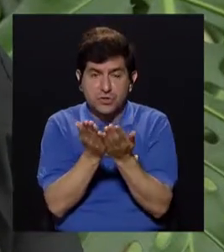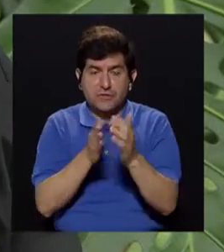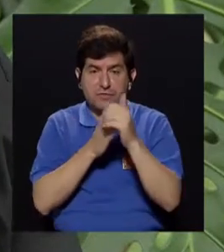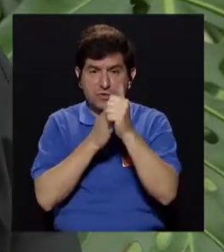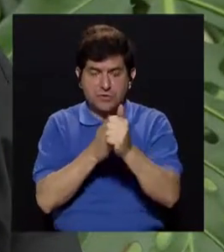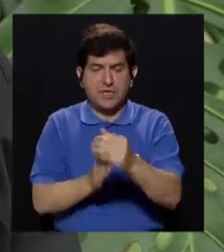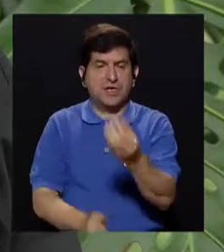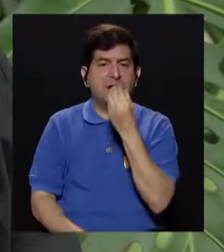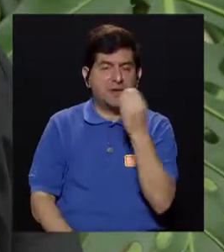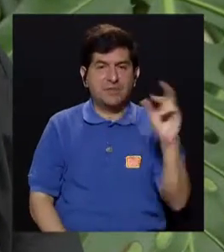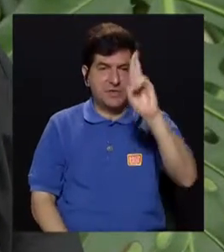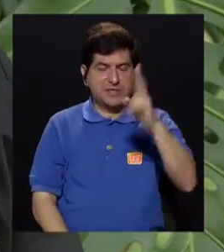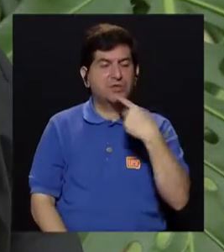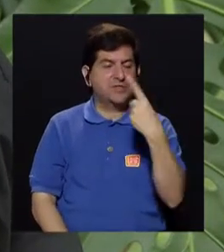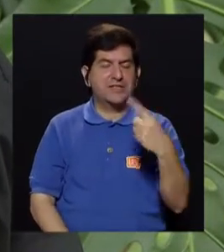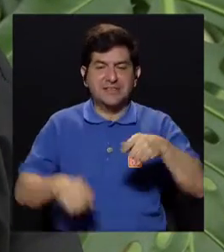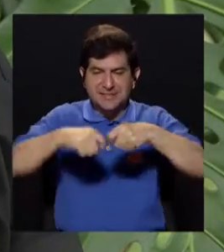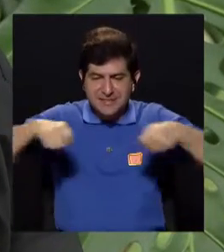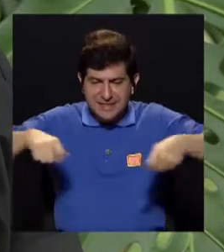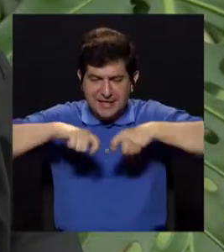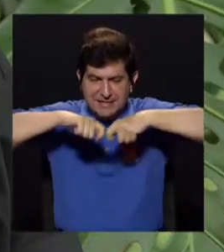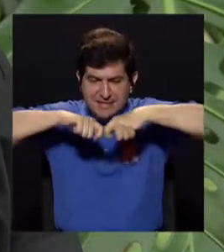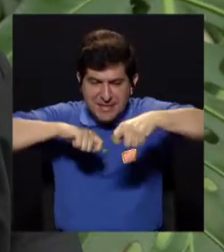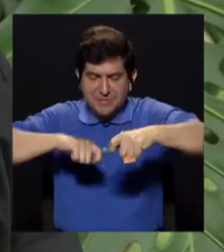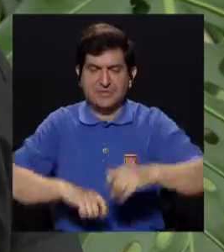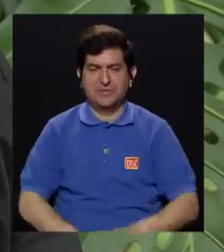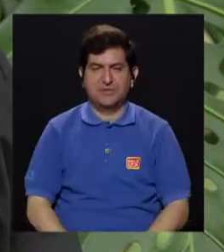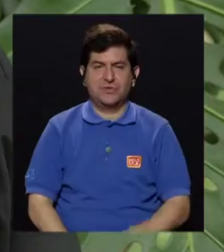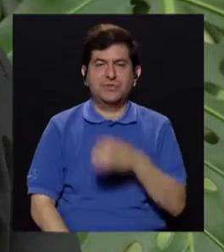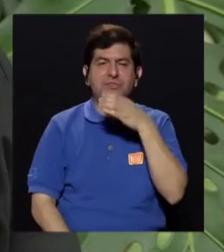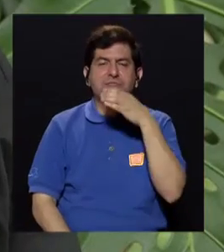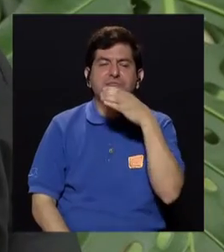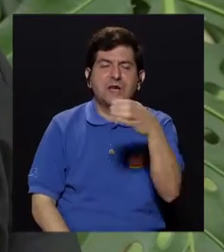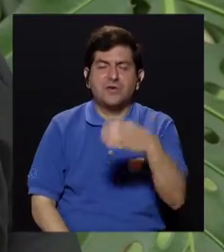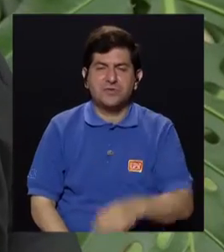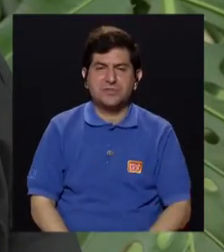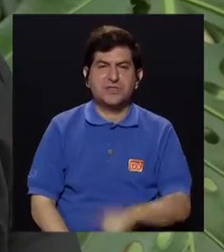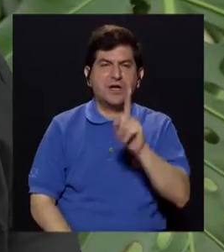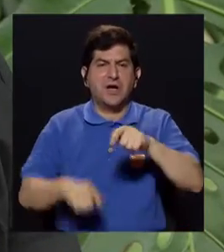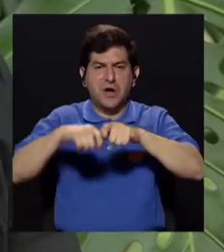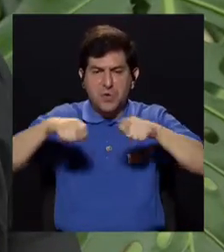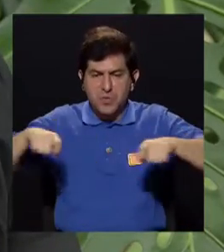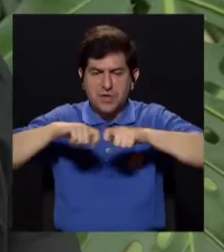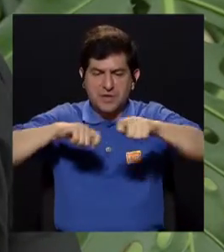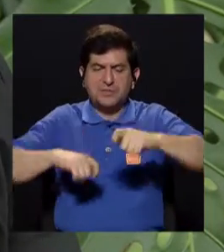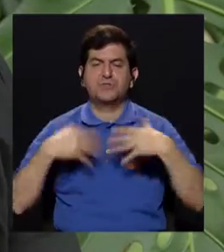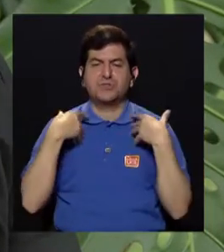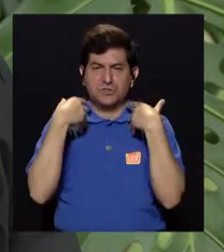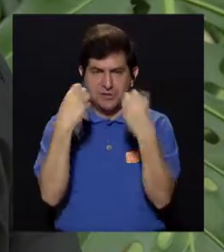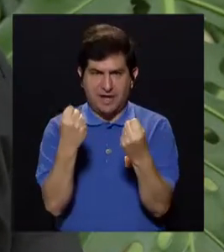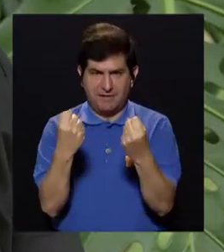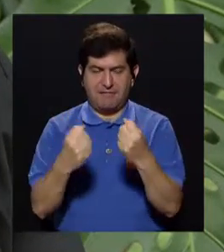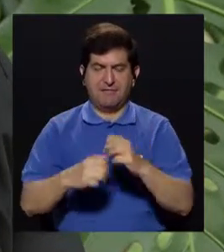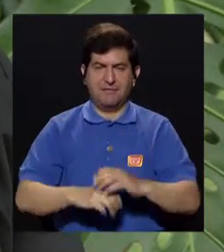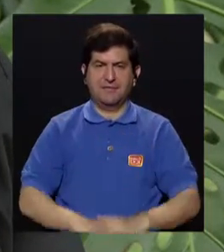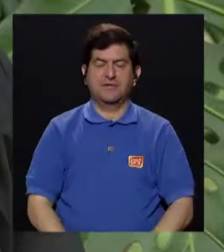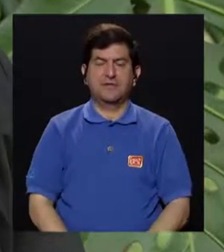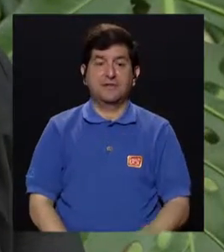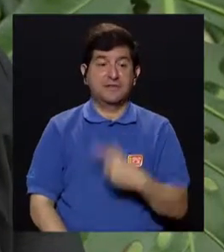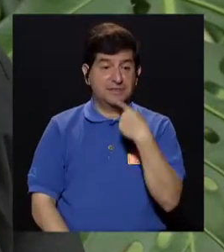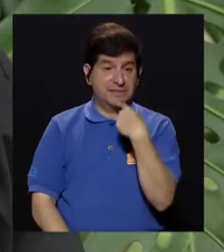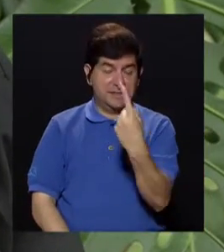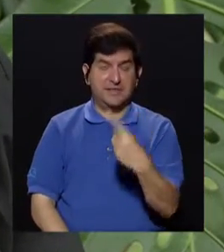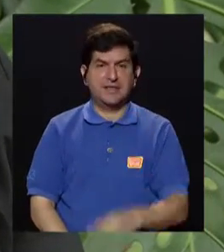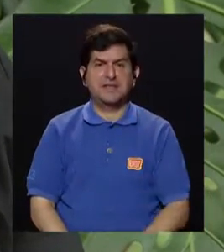Rica mencionan el tamaño de porción. Ellos sugieren un tamaño más o menos saludable. Se dice